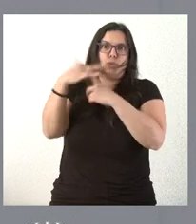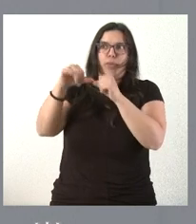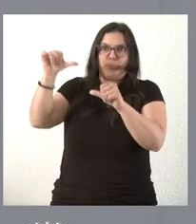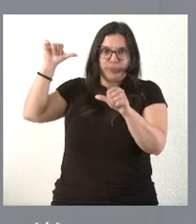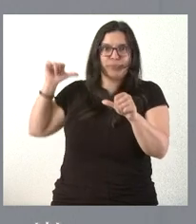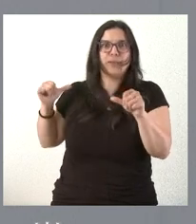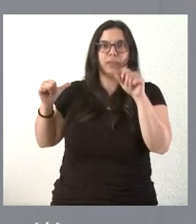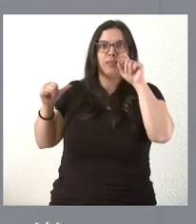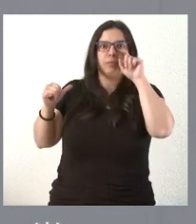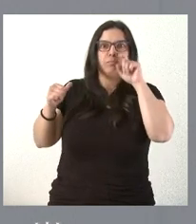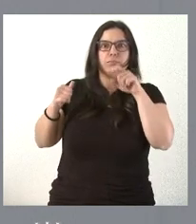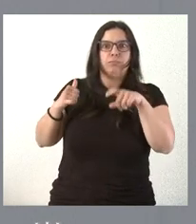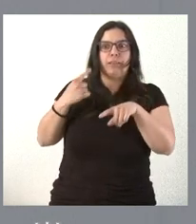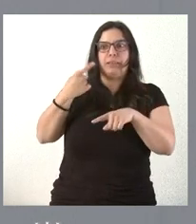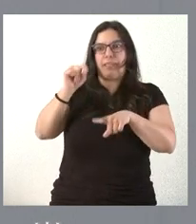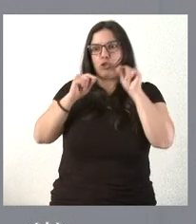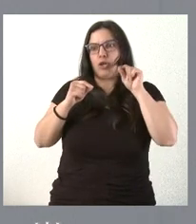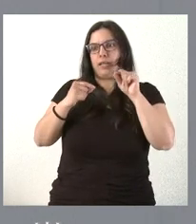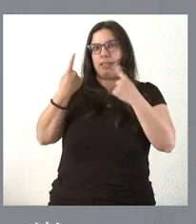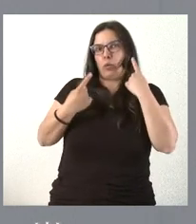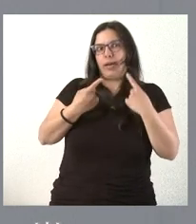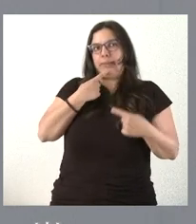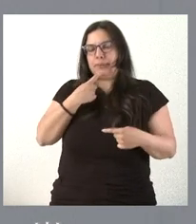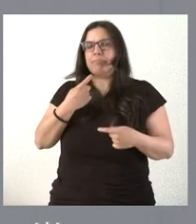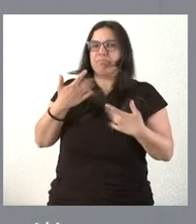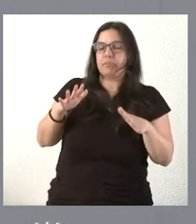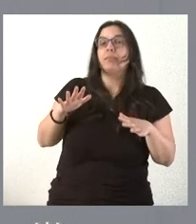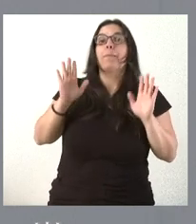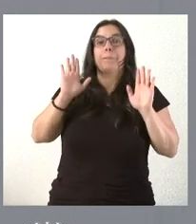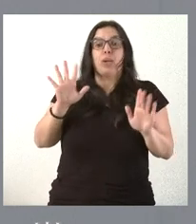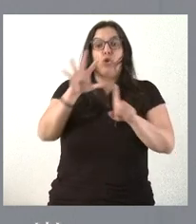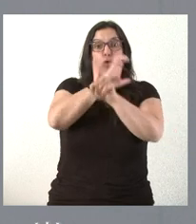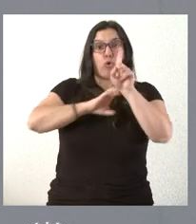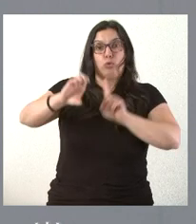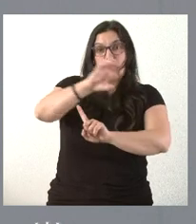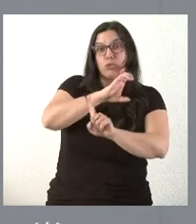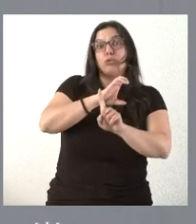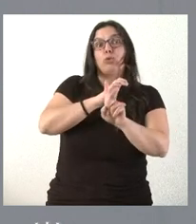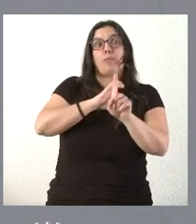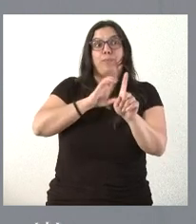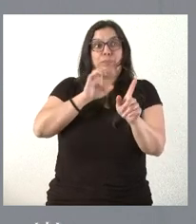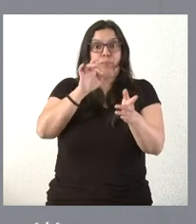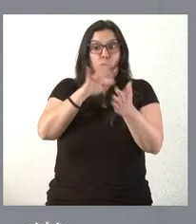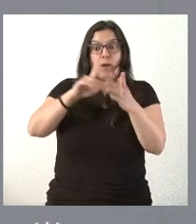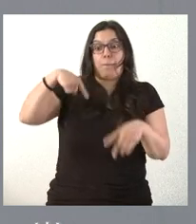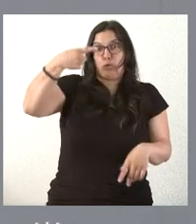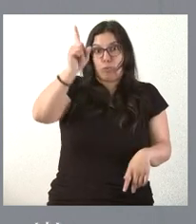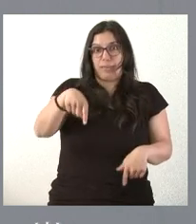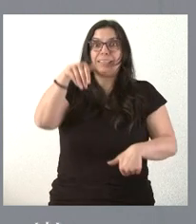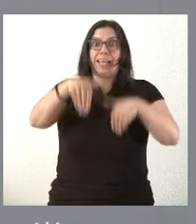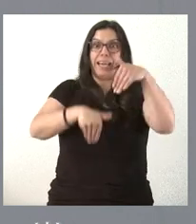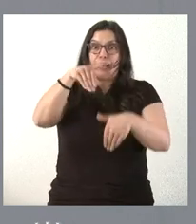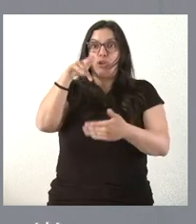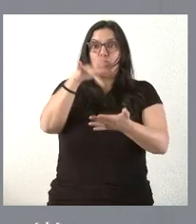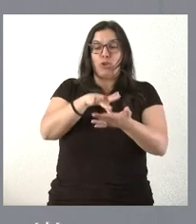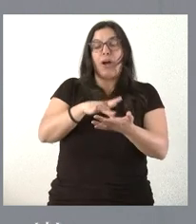atravesando de algunas carencias y algunas decisiones, pero sí que es verdad que en este contexto en donde el mes que viene se celebran elecciones, pues,